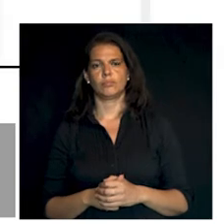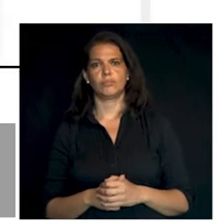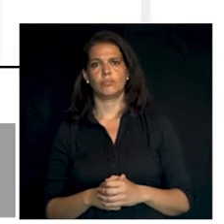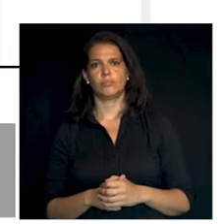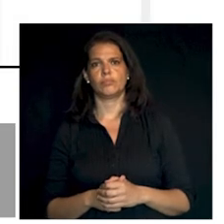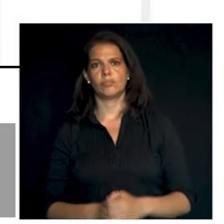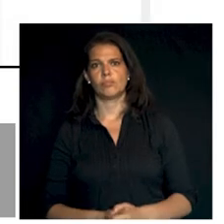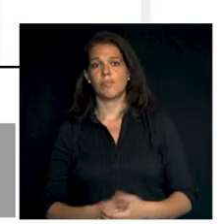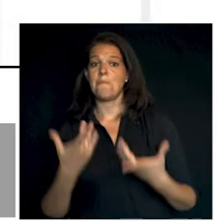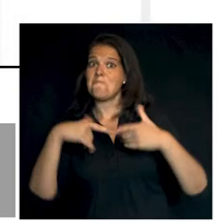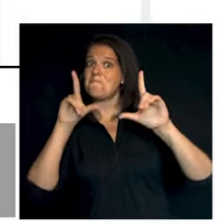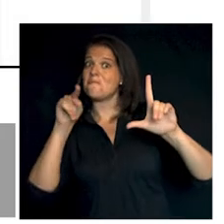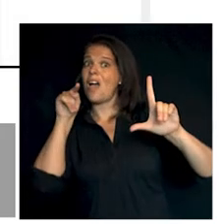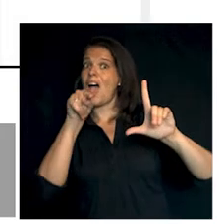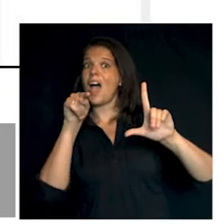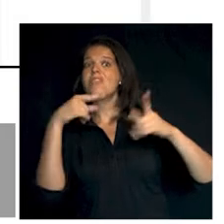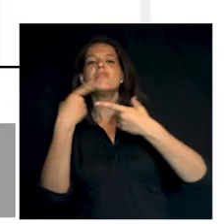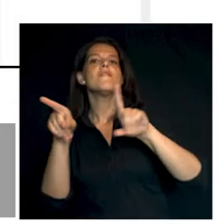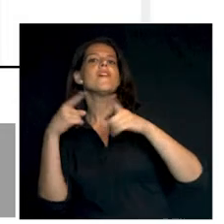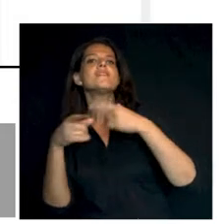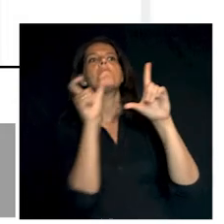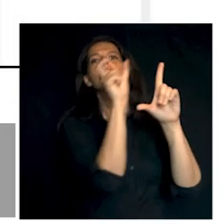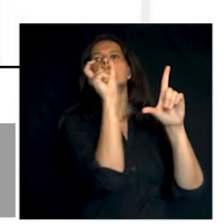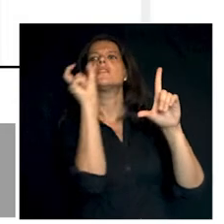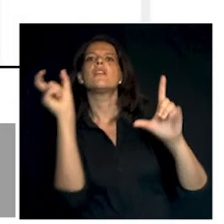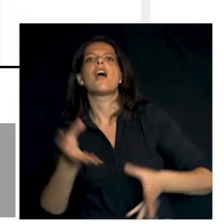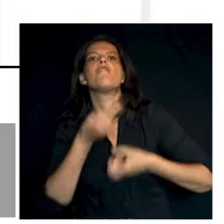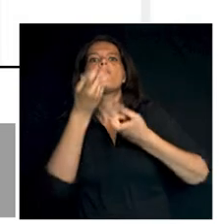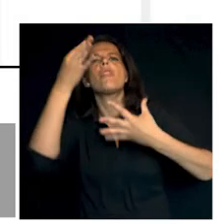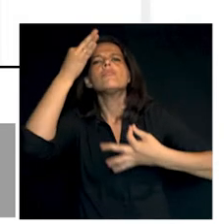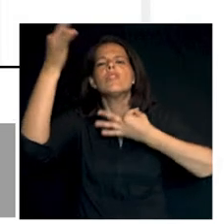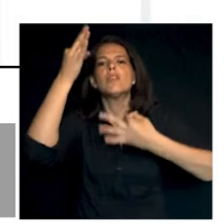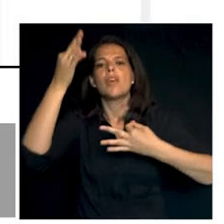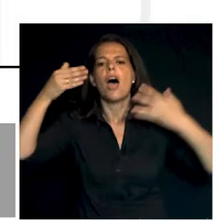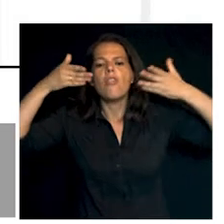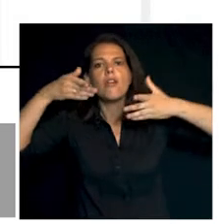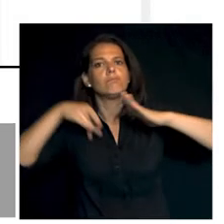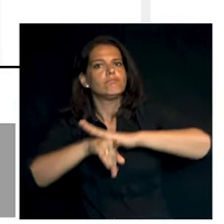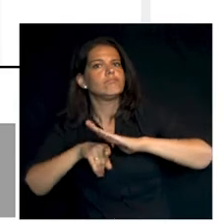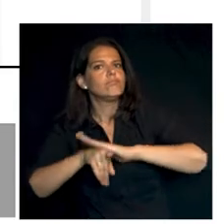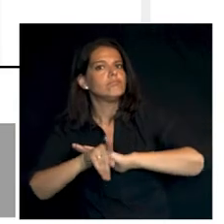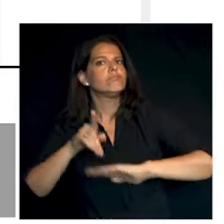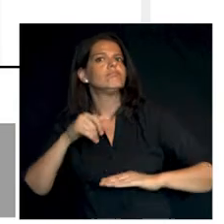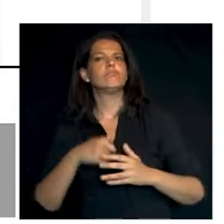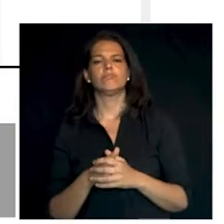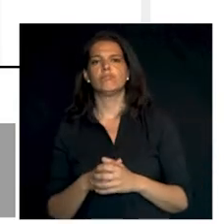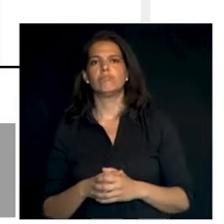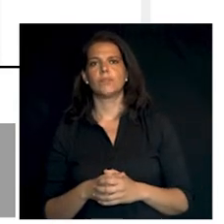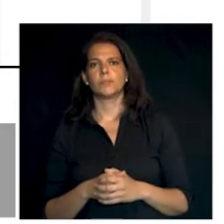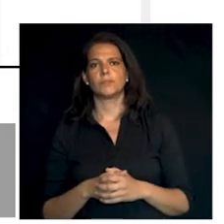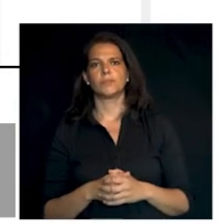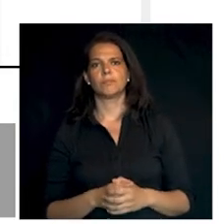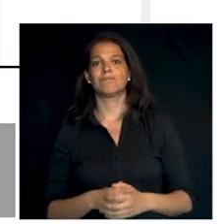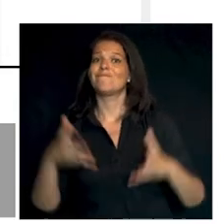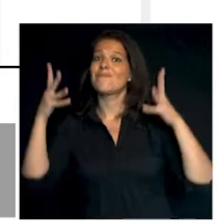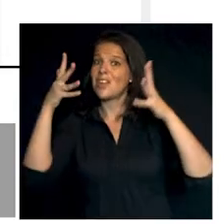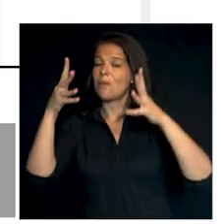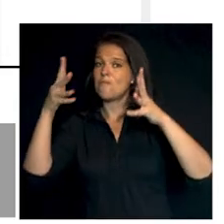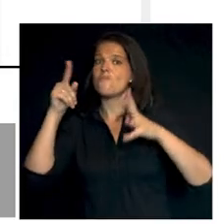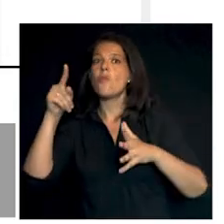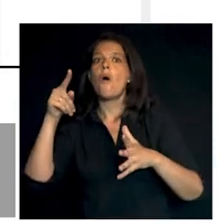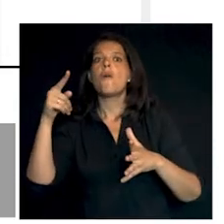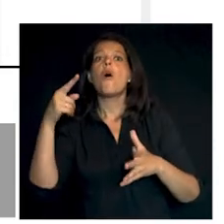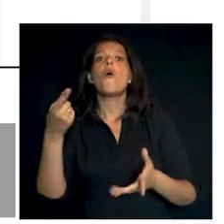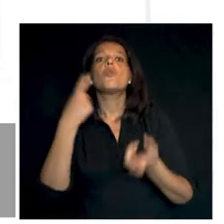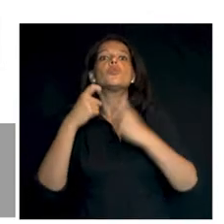En esta pantalla hay diferentes pestañas con información detallada sobre el trámite. Te recomendamos que